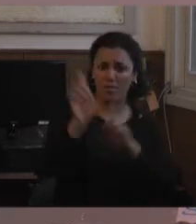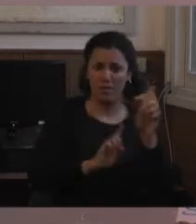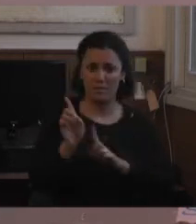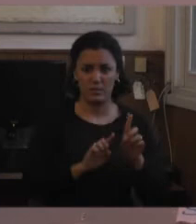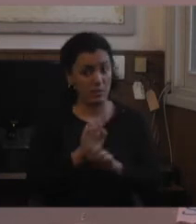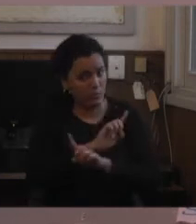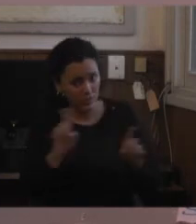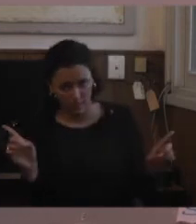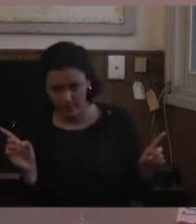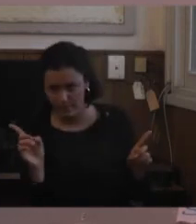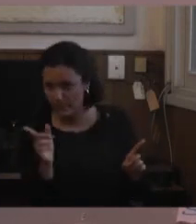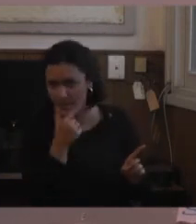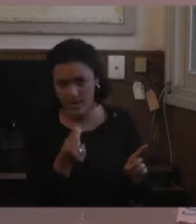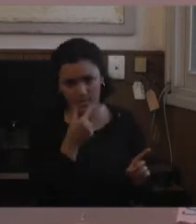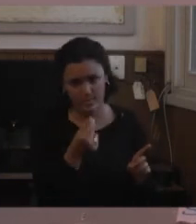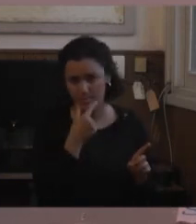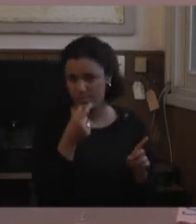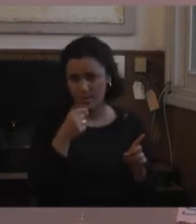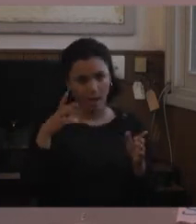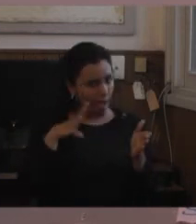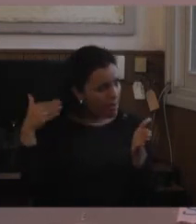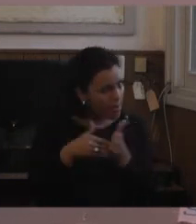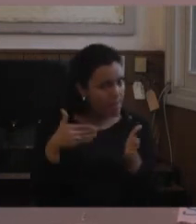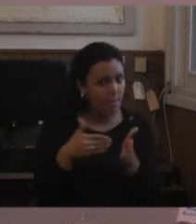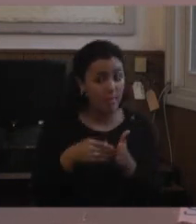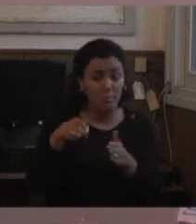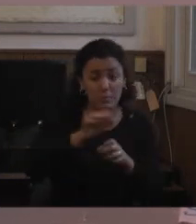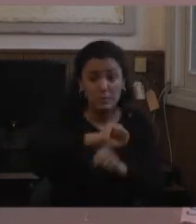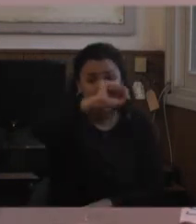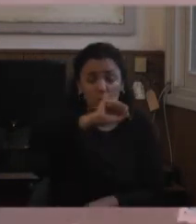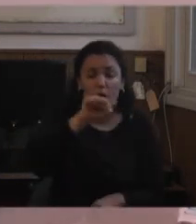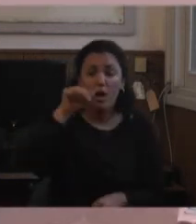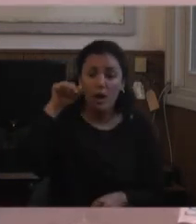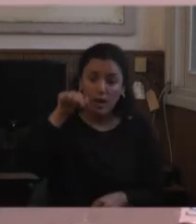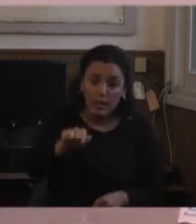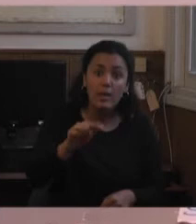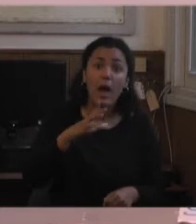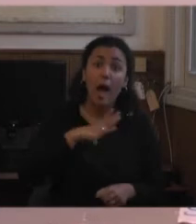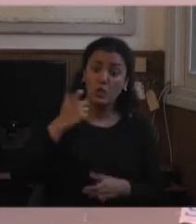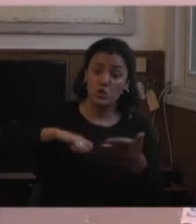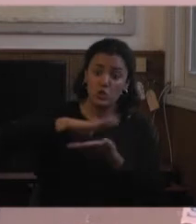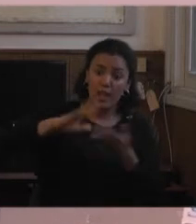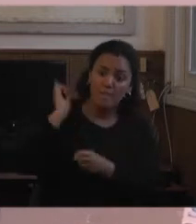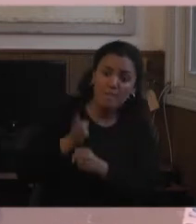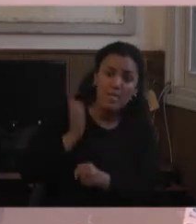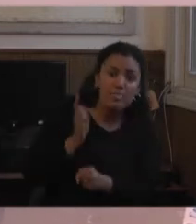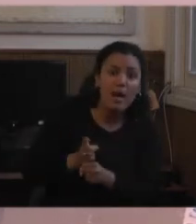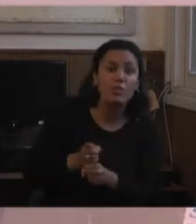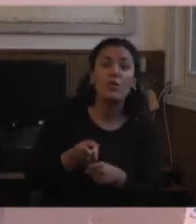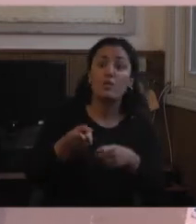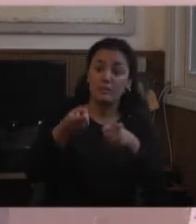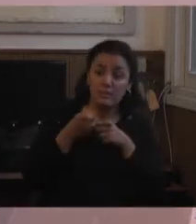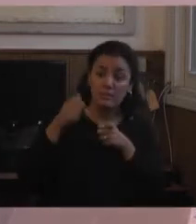es que le es fácil tuvieron muchísimos obstáculos se reciben parecería que hay un mandato social que tienen que ejercer su